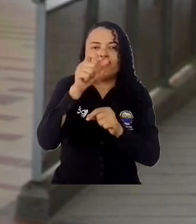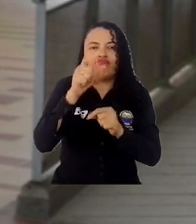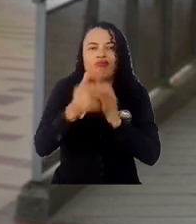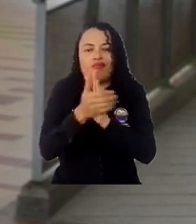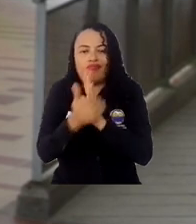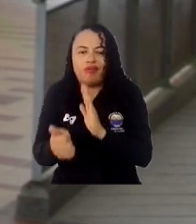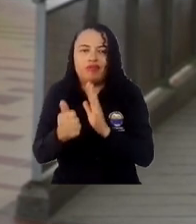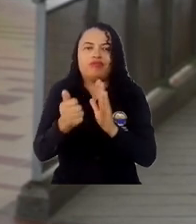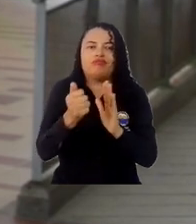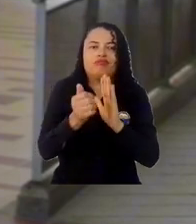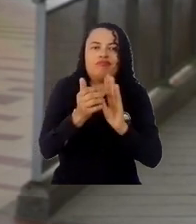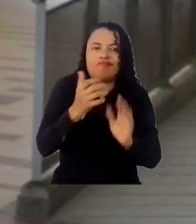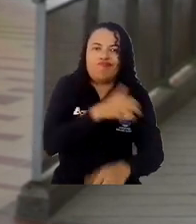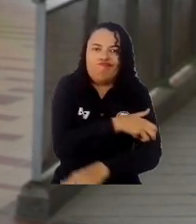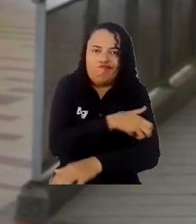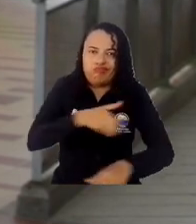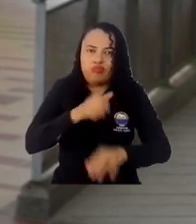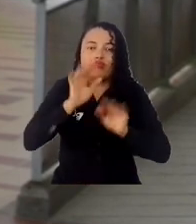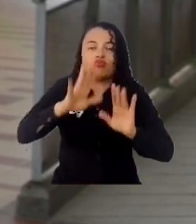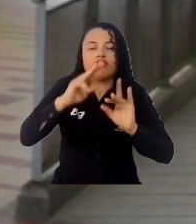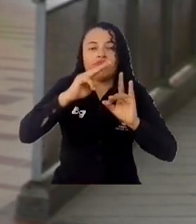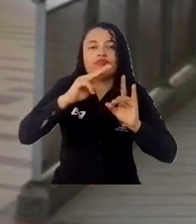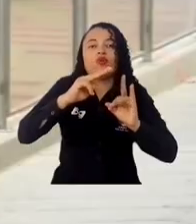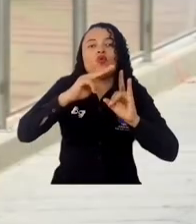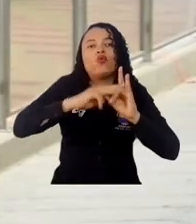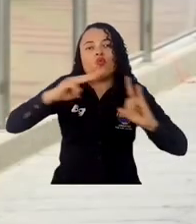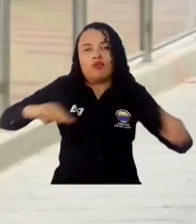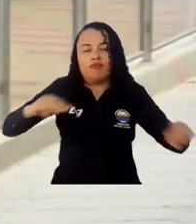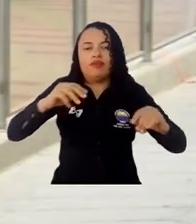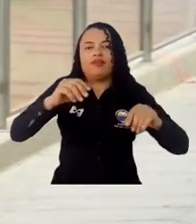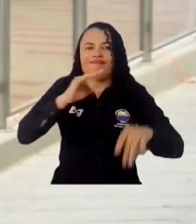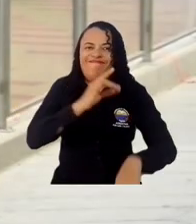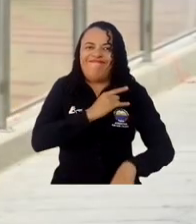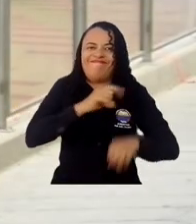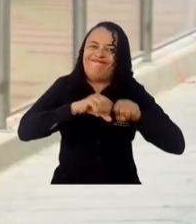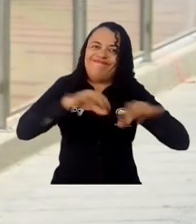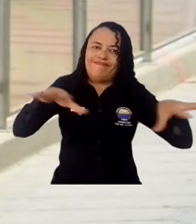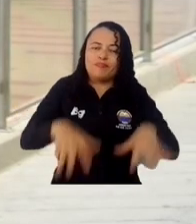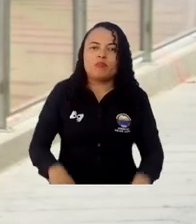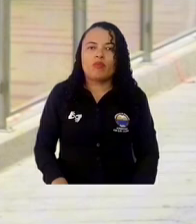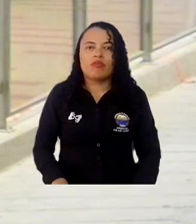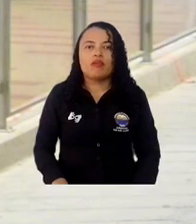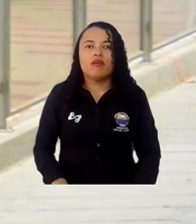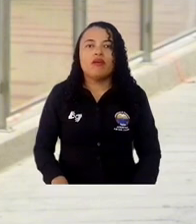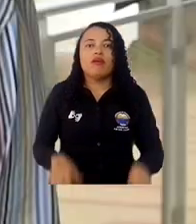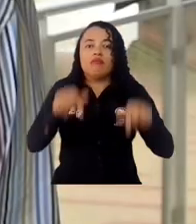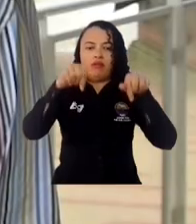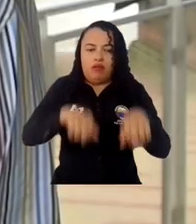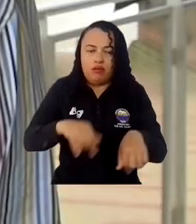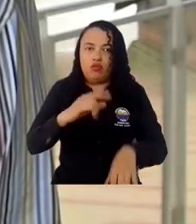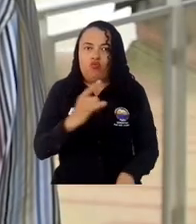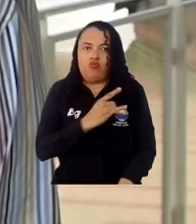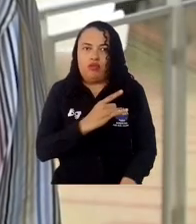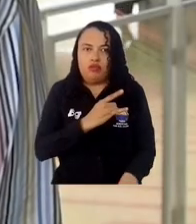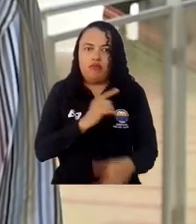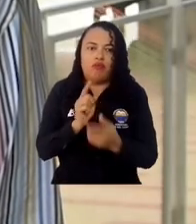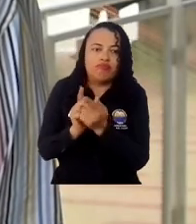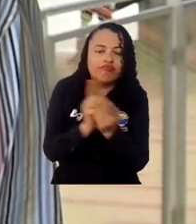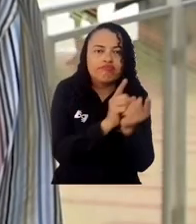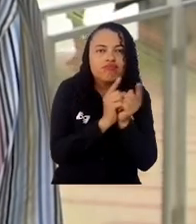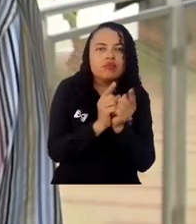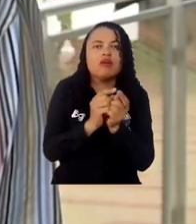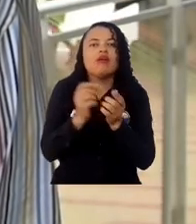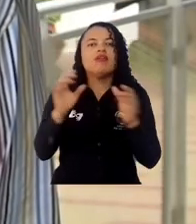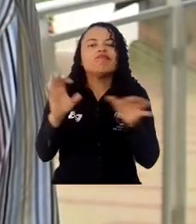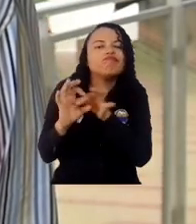entre otras pues de la Universidad Pública, aquí en el Magdalena. Para nosotros ha sido una fortuna encontrarnos con la universidad en una alianza para